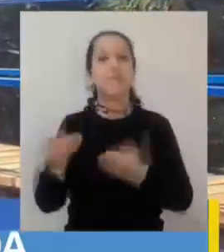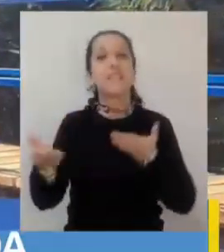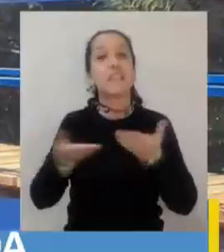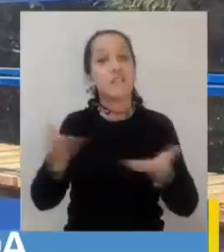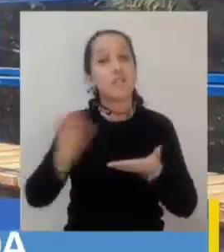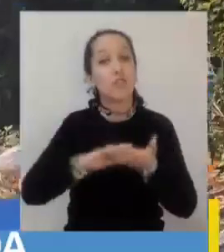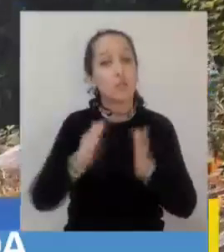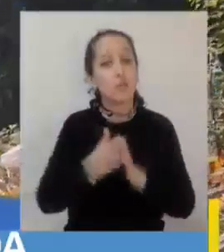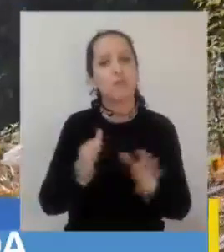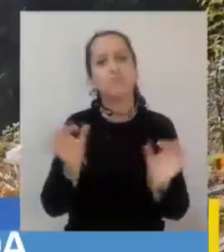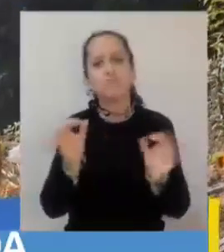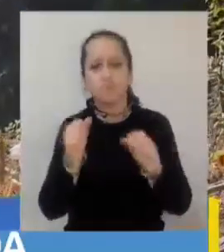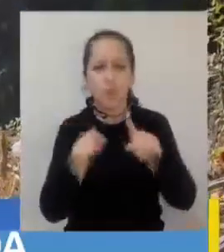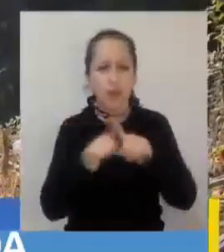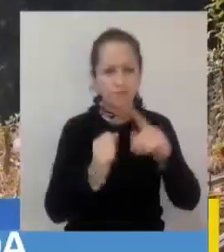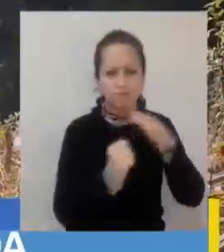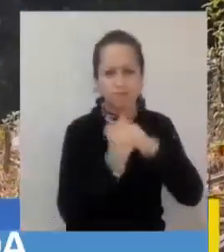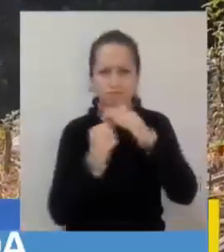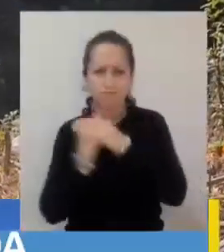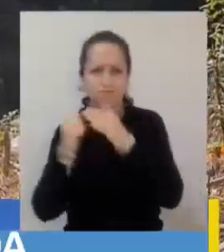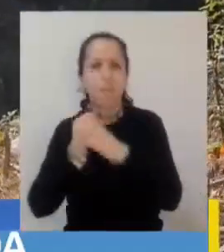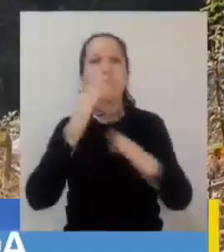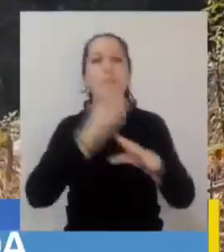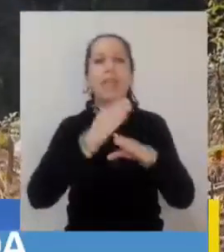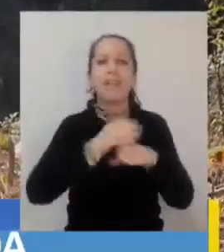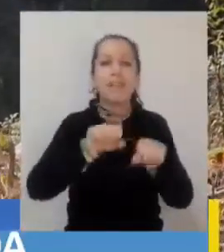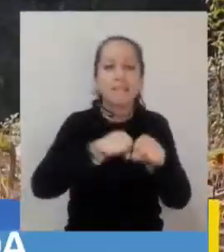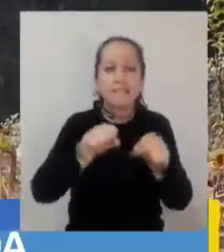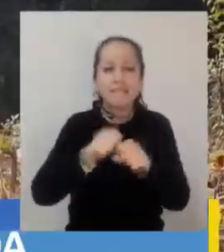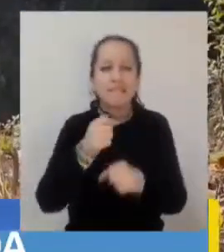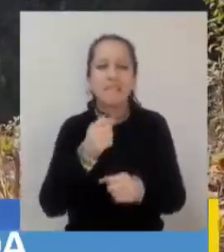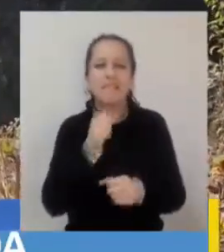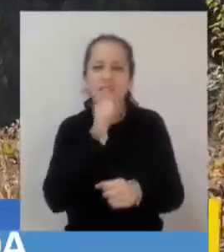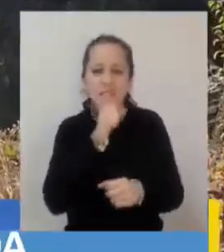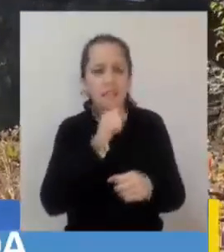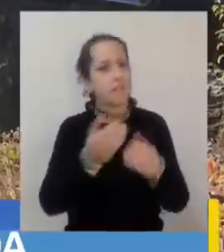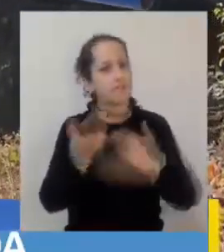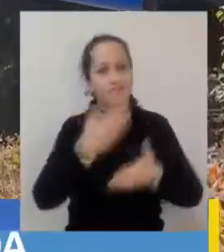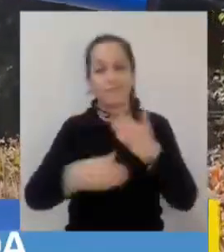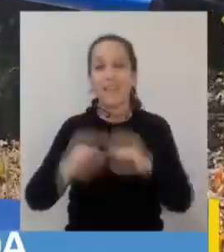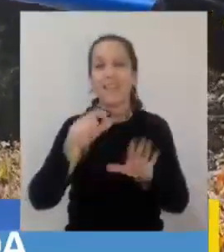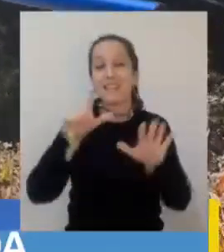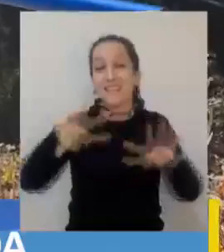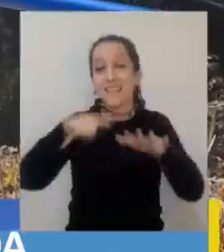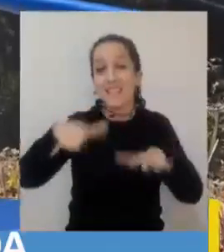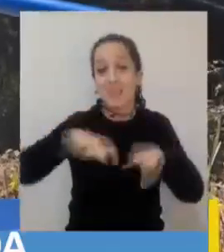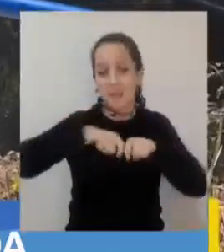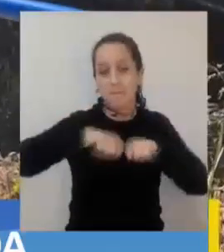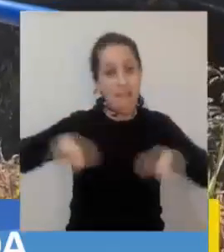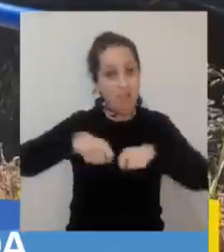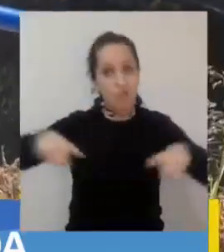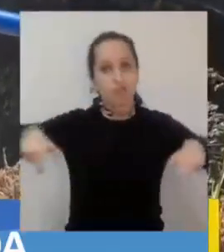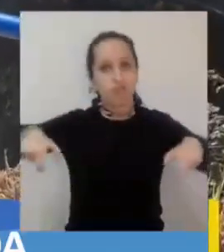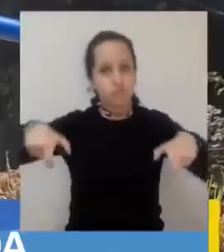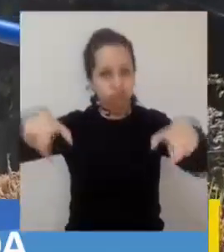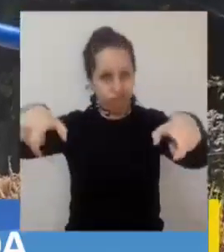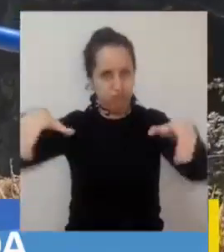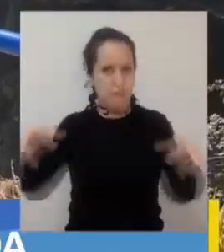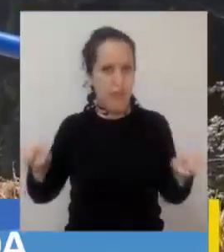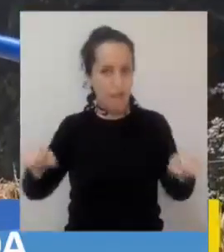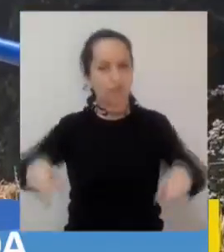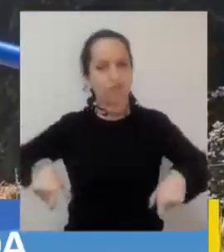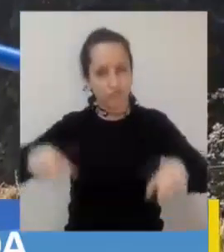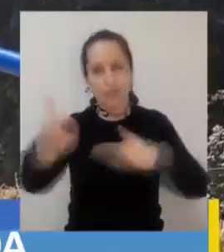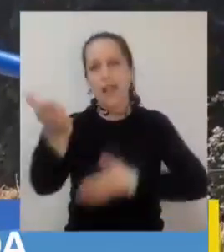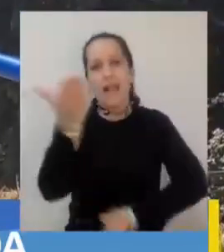reforzó la parte estructural cambiando las maderas dañadas, reemplazó 17 metros lineales de pasamanos, cambiando su